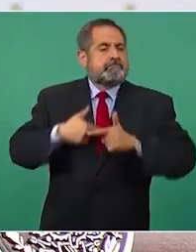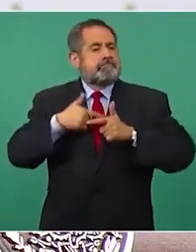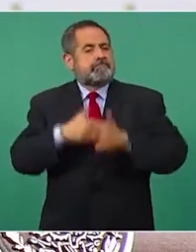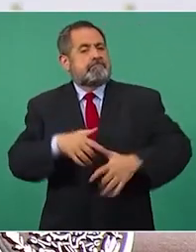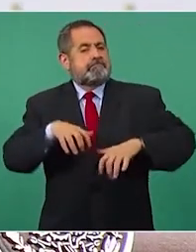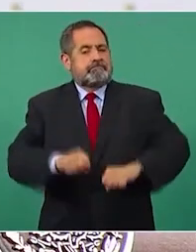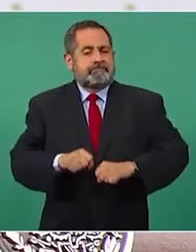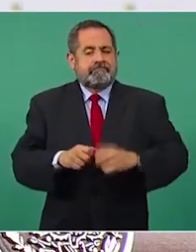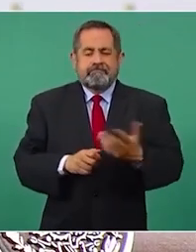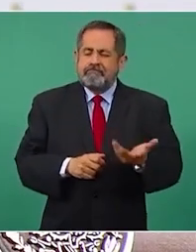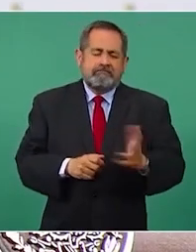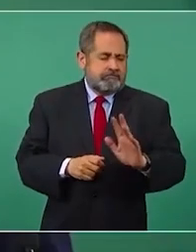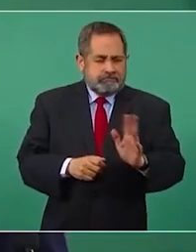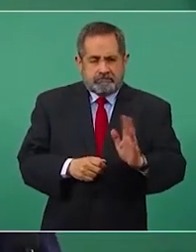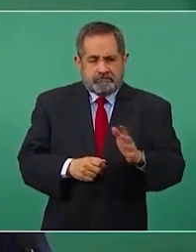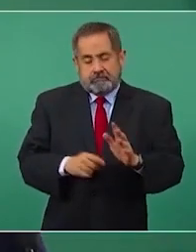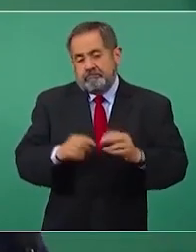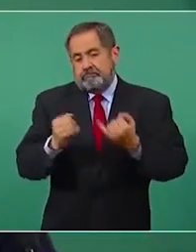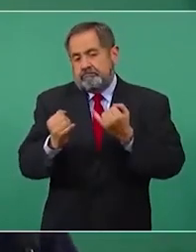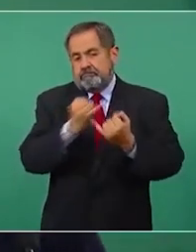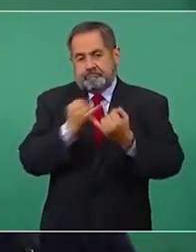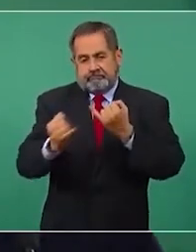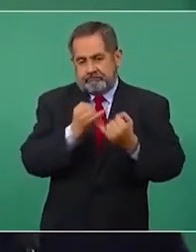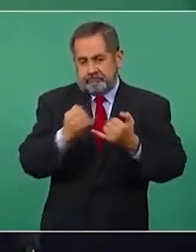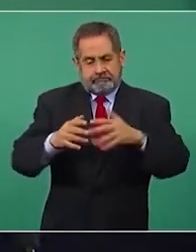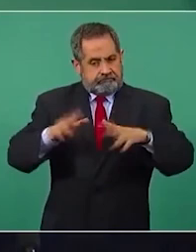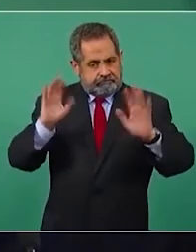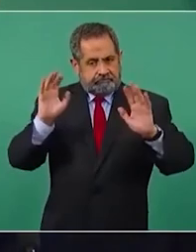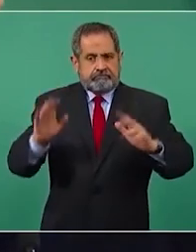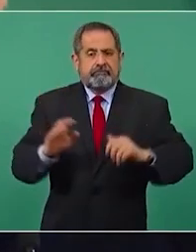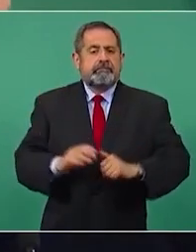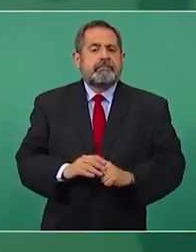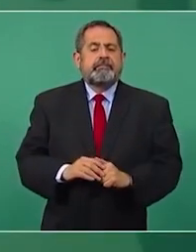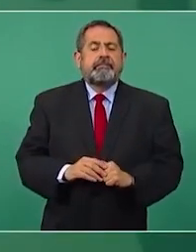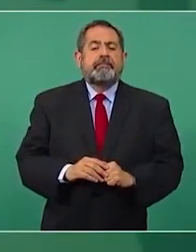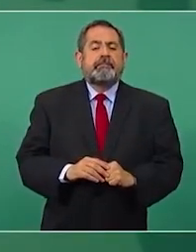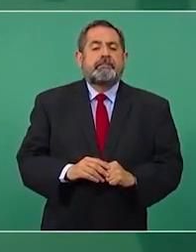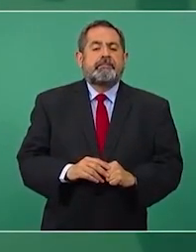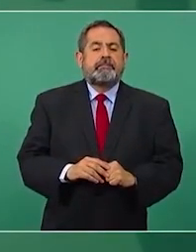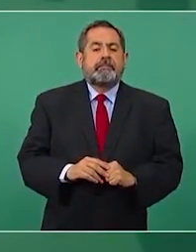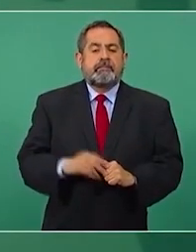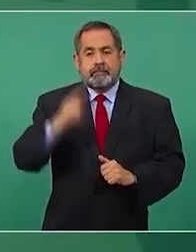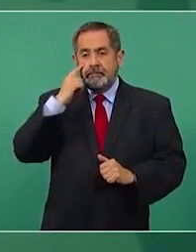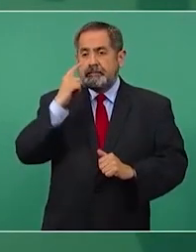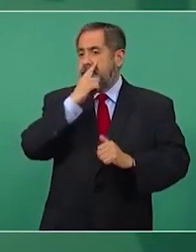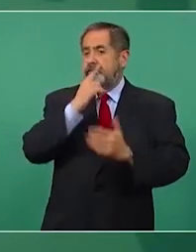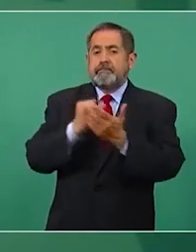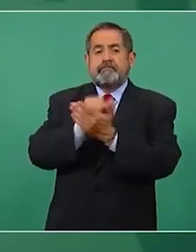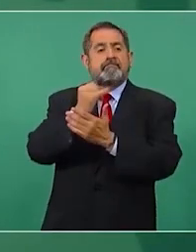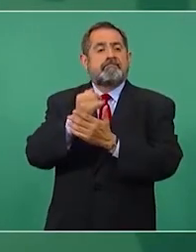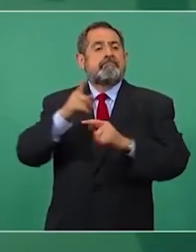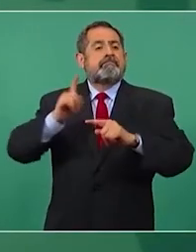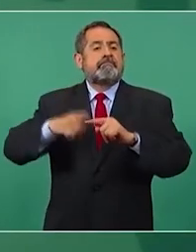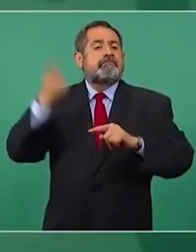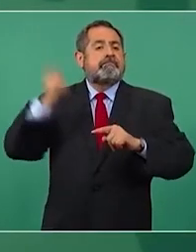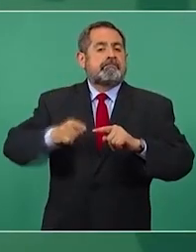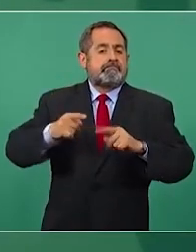Puede ser, porque en la democracia el pueblo manda, ¿no?